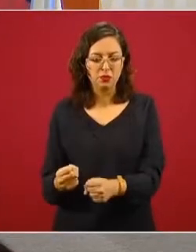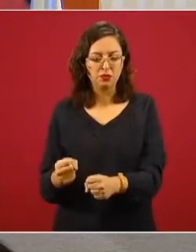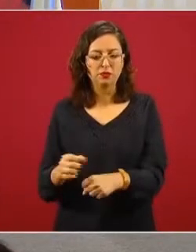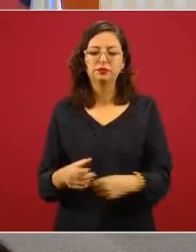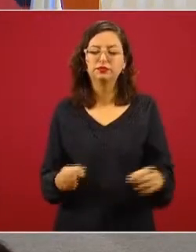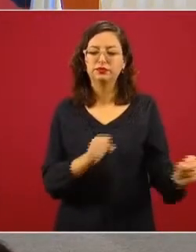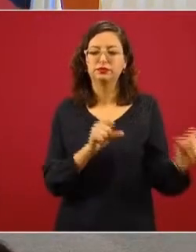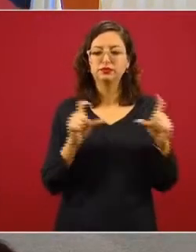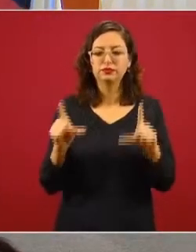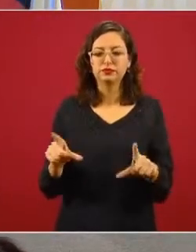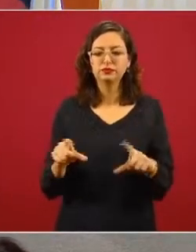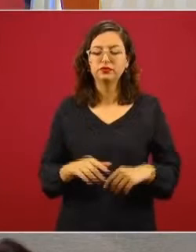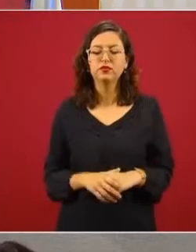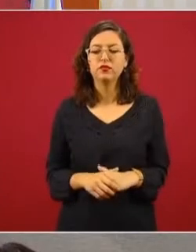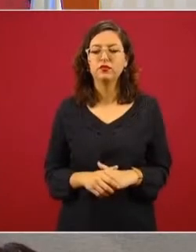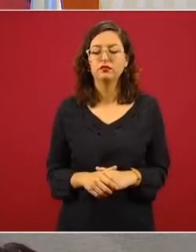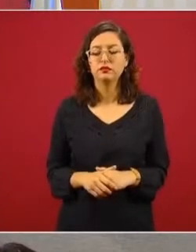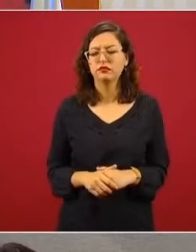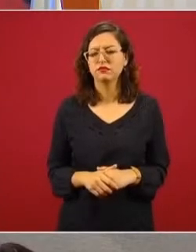¿Qué es lo que se hizo?